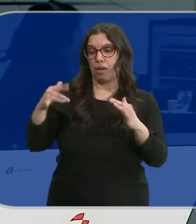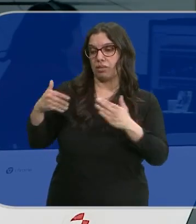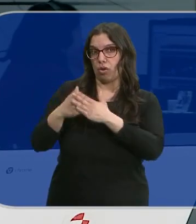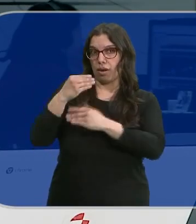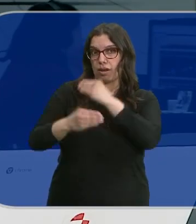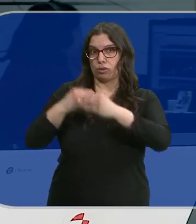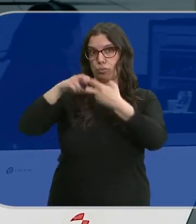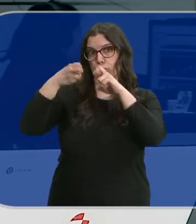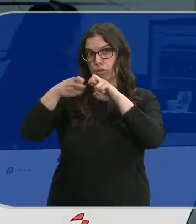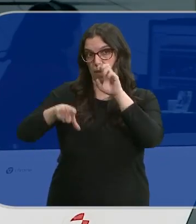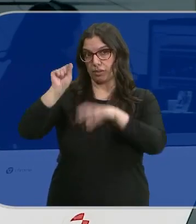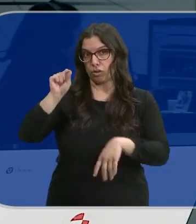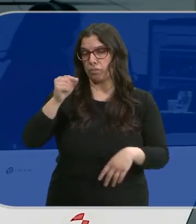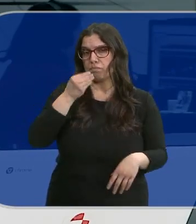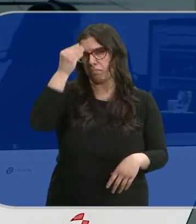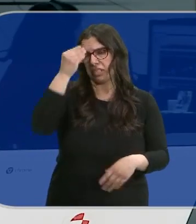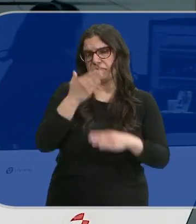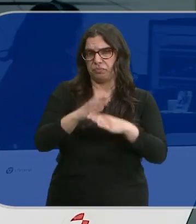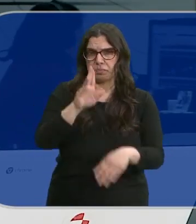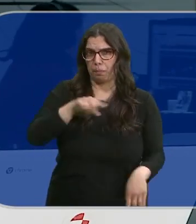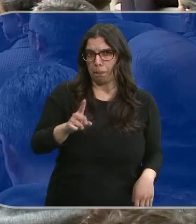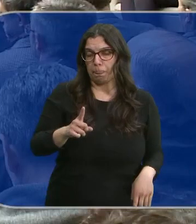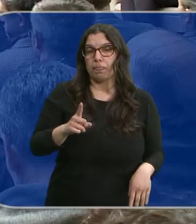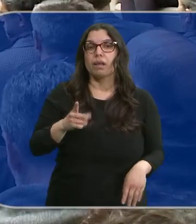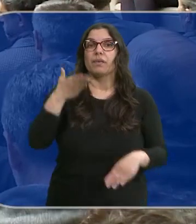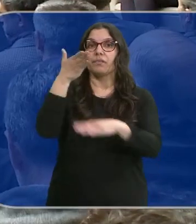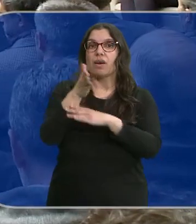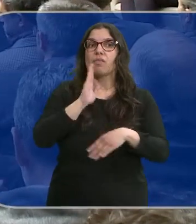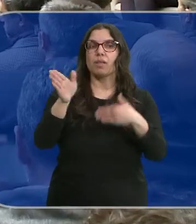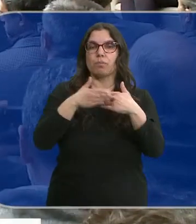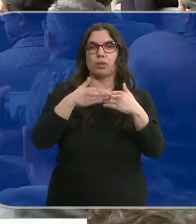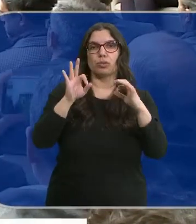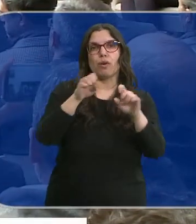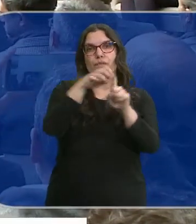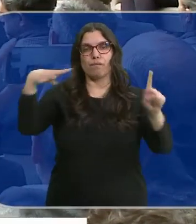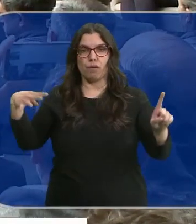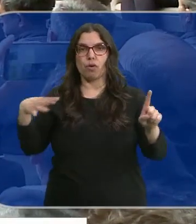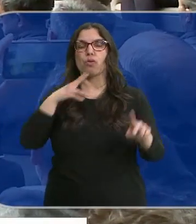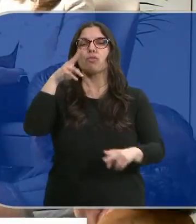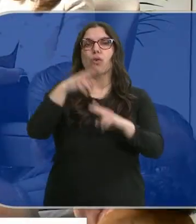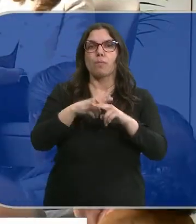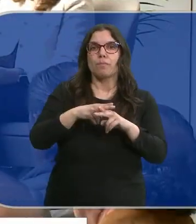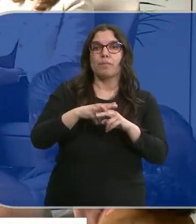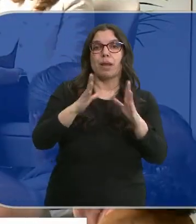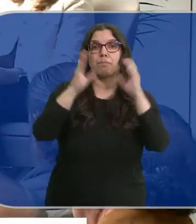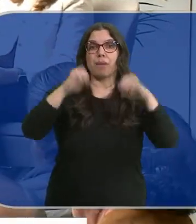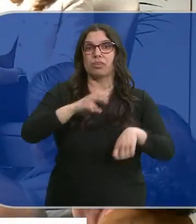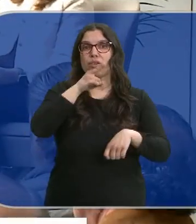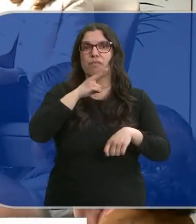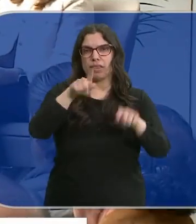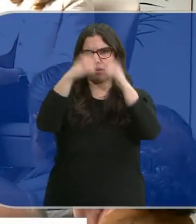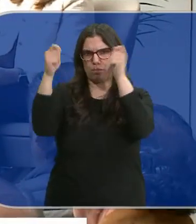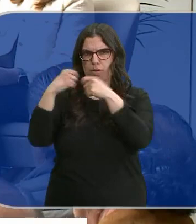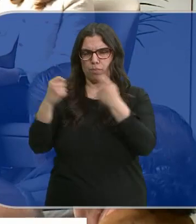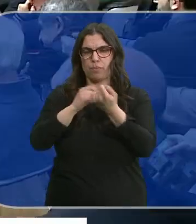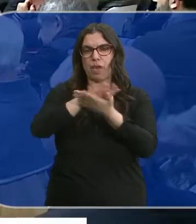adoptadas por Bruselas que las consideran insuficientes. Lo han hecho a las puertas del foro desmontando el pacto verde donde se ha hablado de las